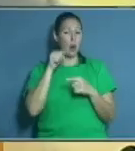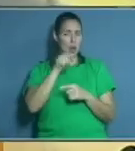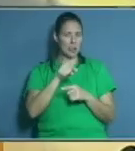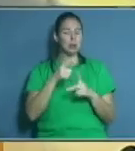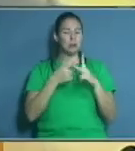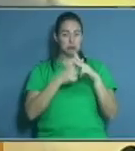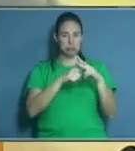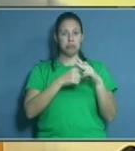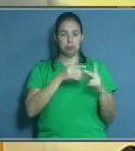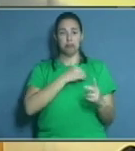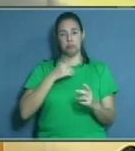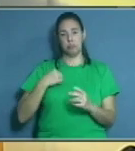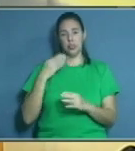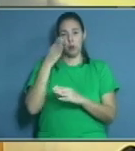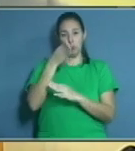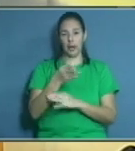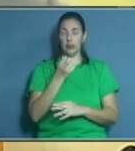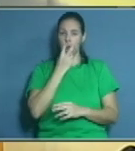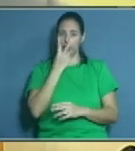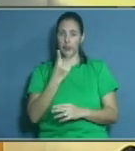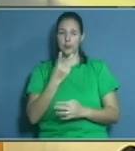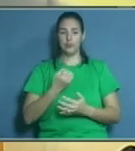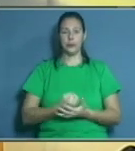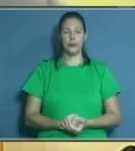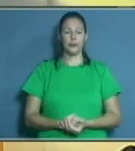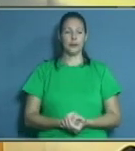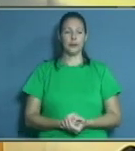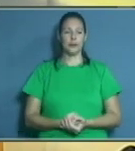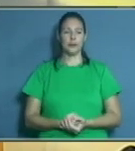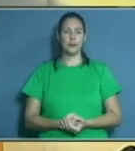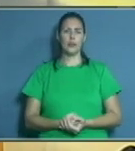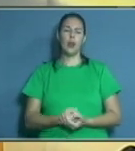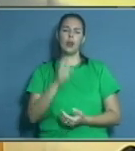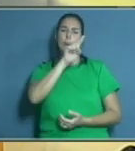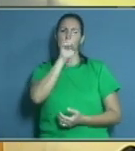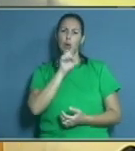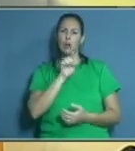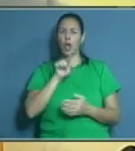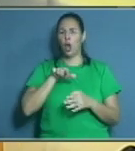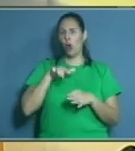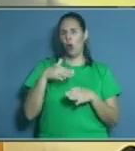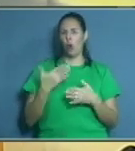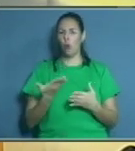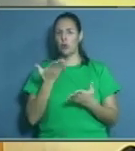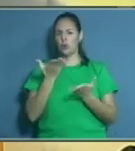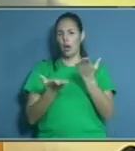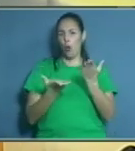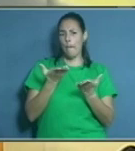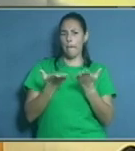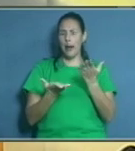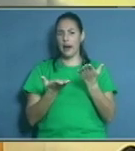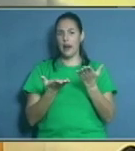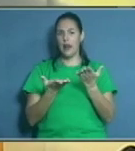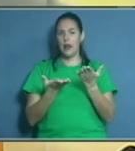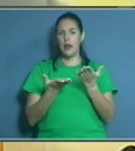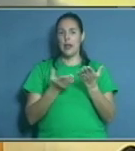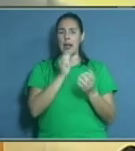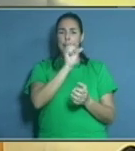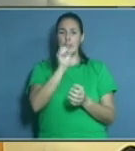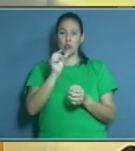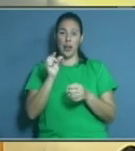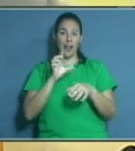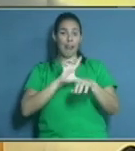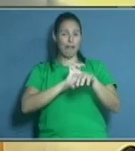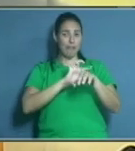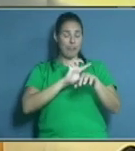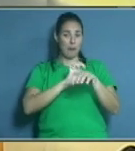Ahora, doctora Mildred, ¿qué relación hay o cómo se compara la prevalencia de este tipo de afecciones bucales